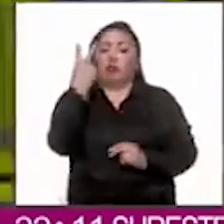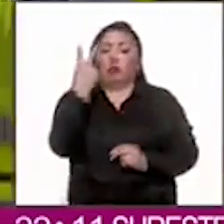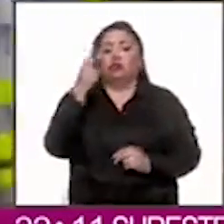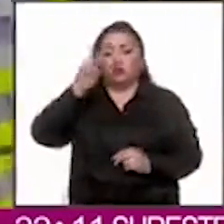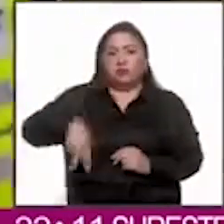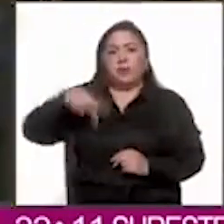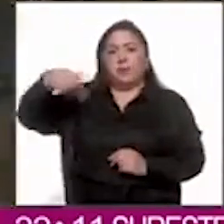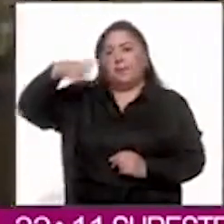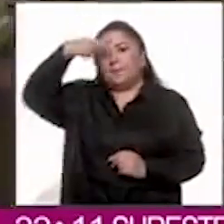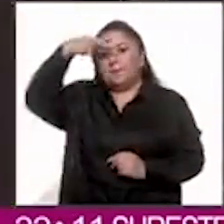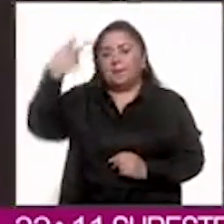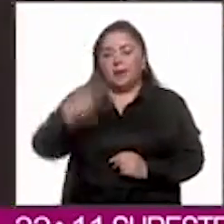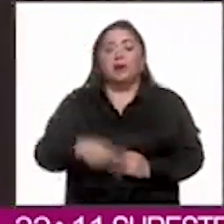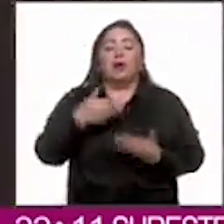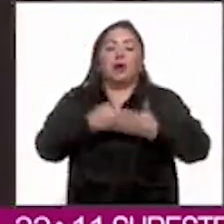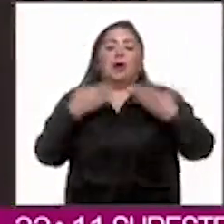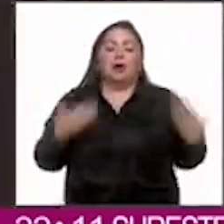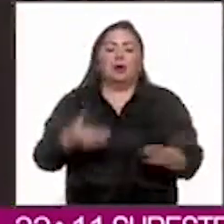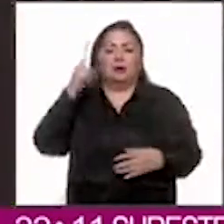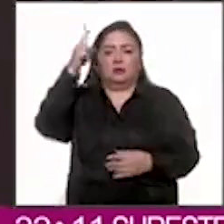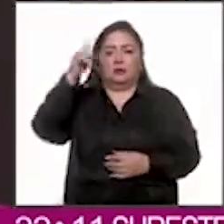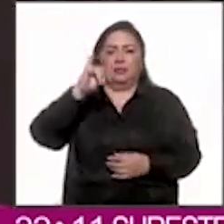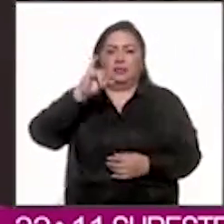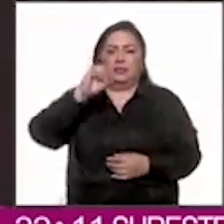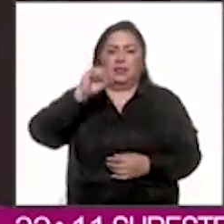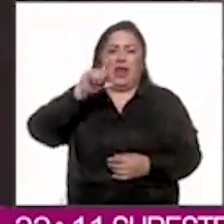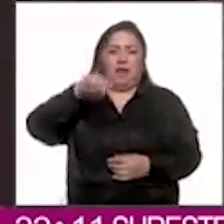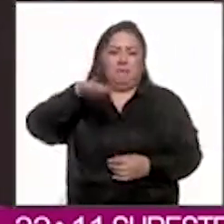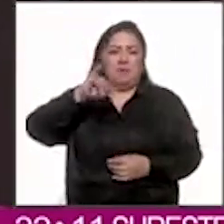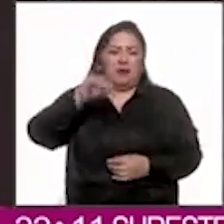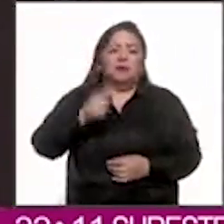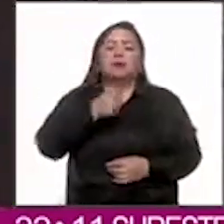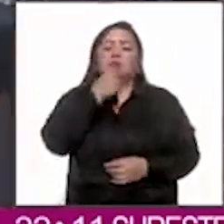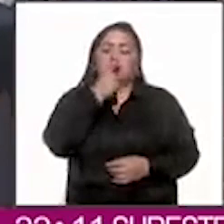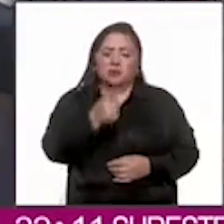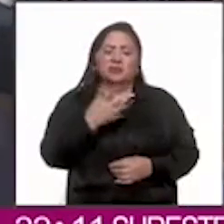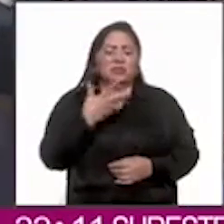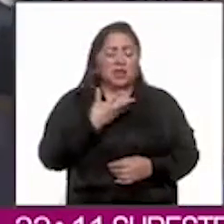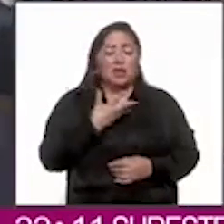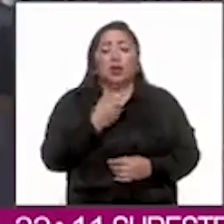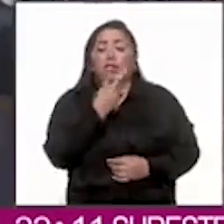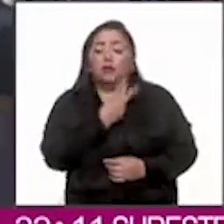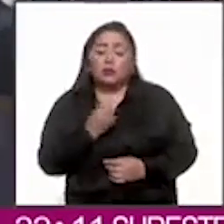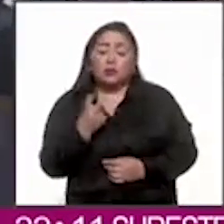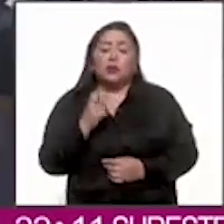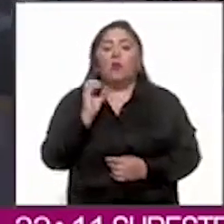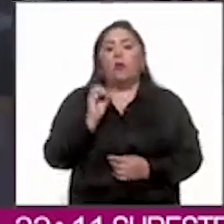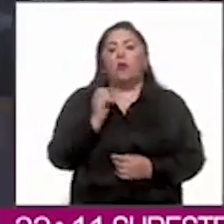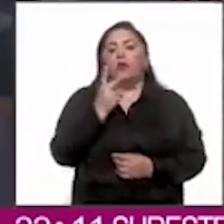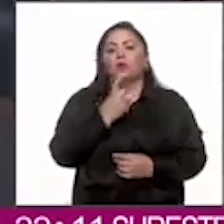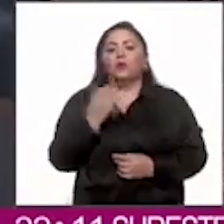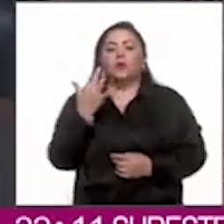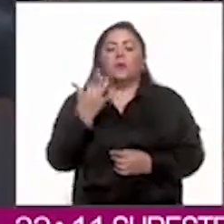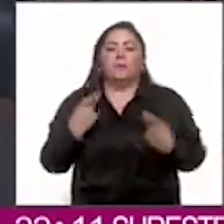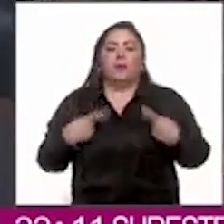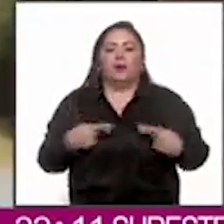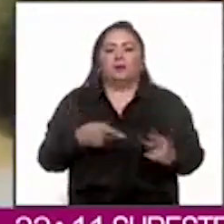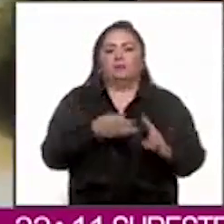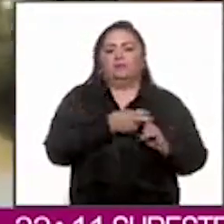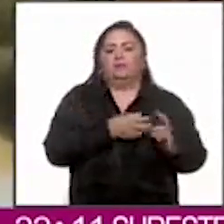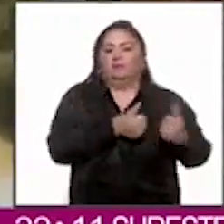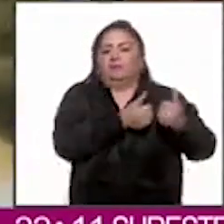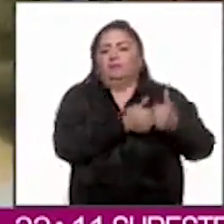ellas mexicanas. La organización islamista aseguró tener entre 200 y 250 personas.